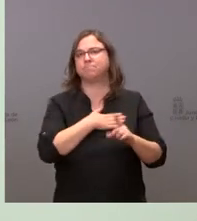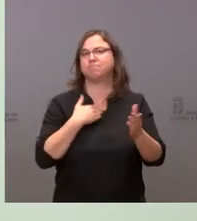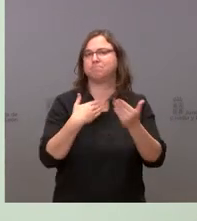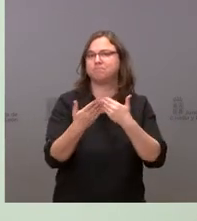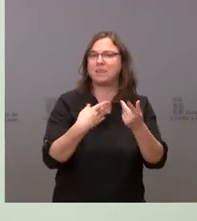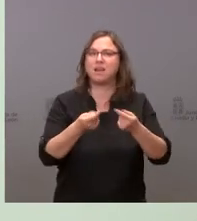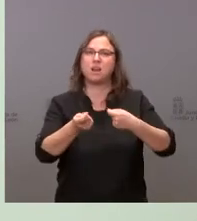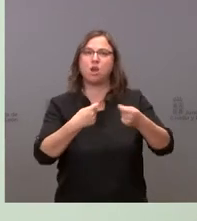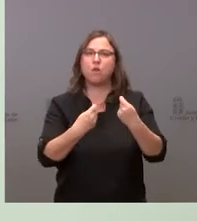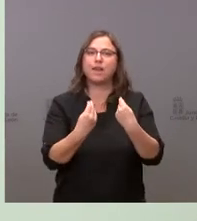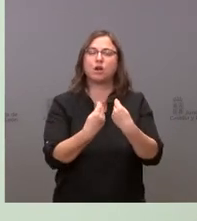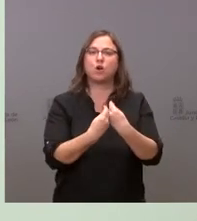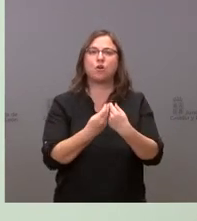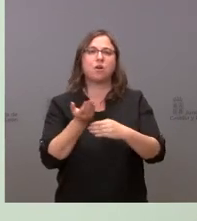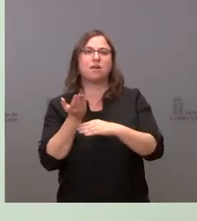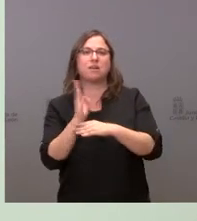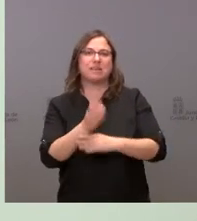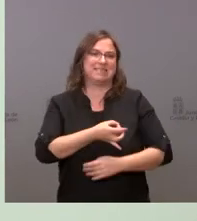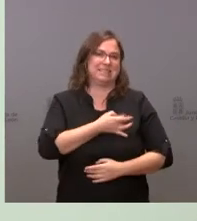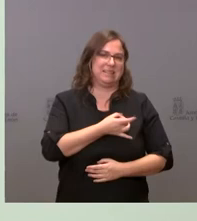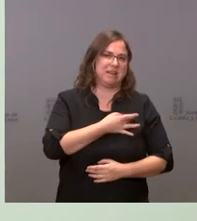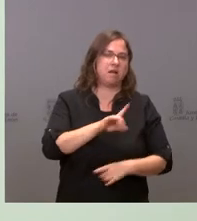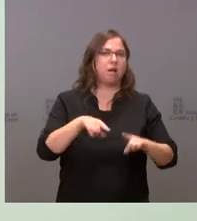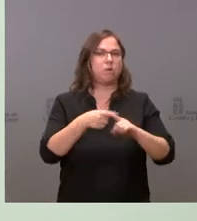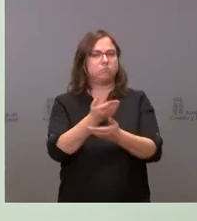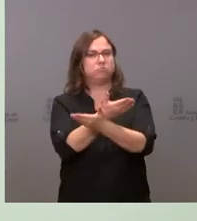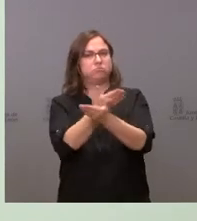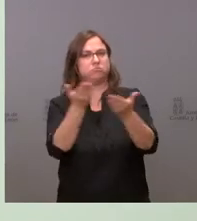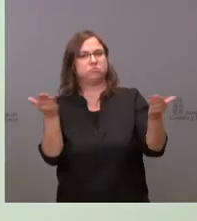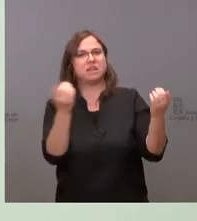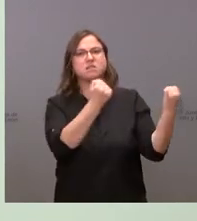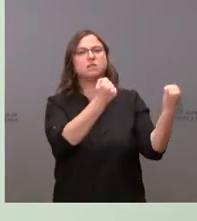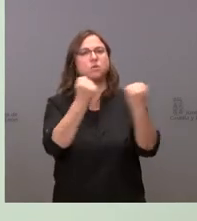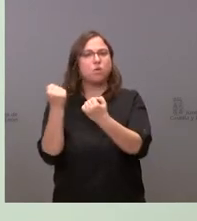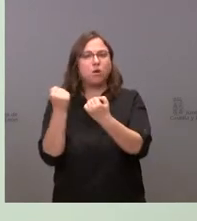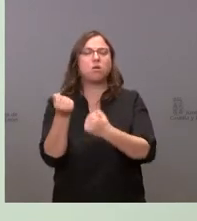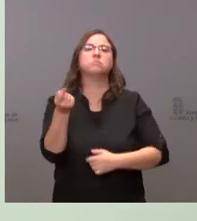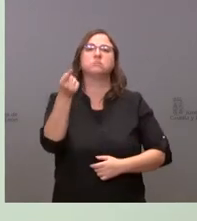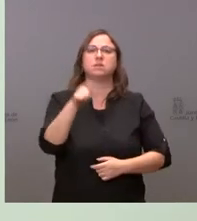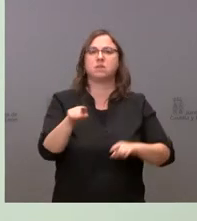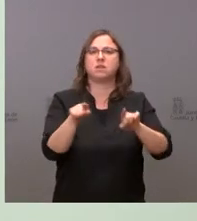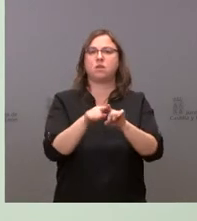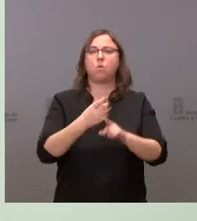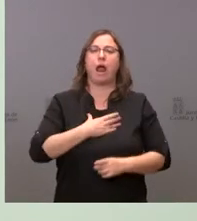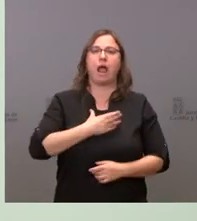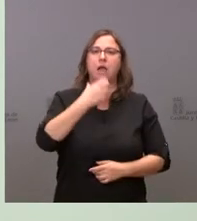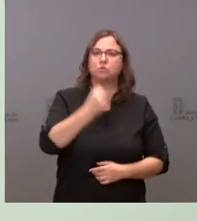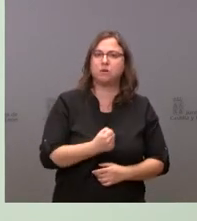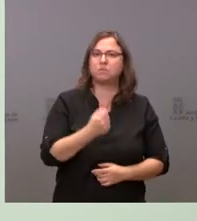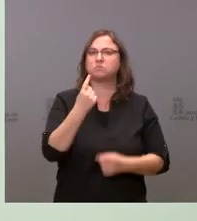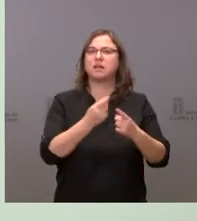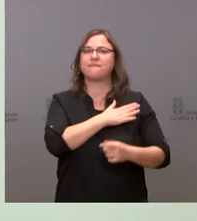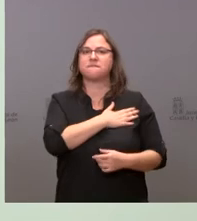negociación con los representantes de los sindicatos y el resto de instituciones, pues también hay ayuntamientos que tienen